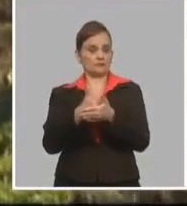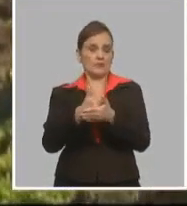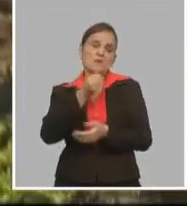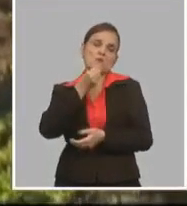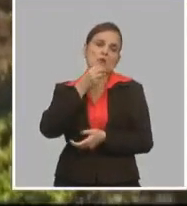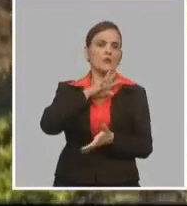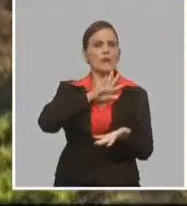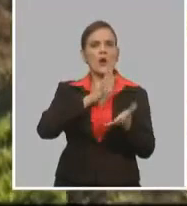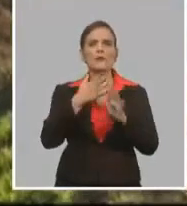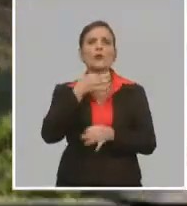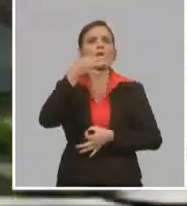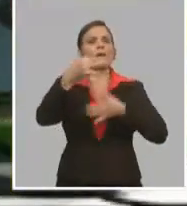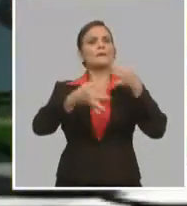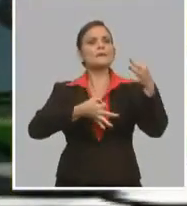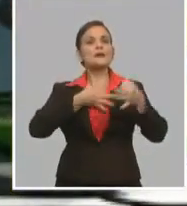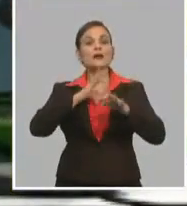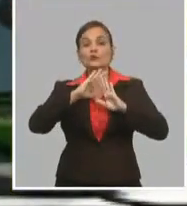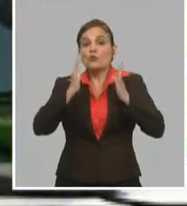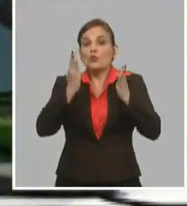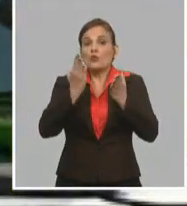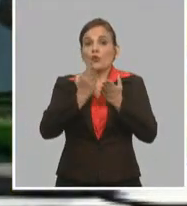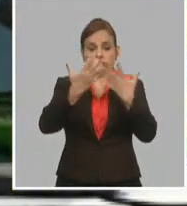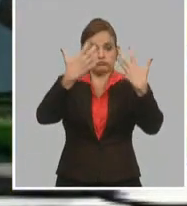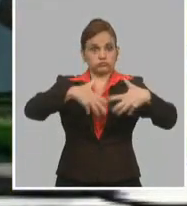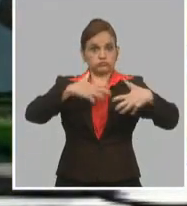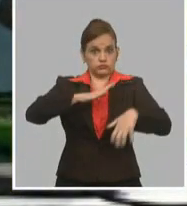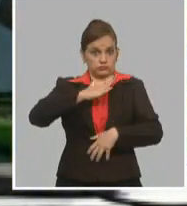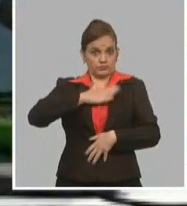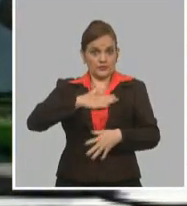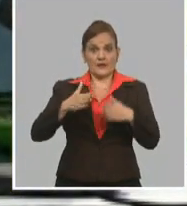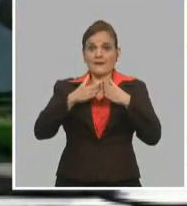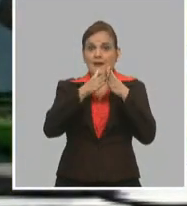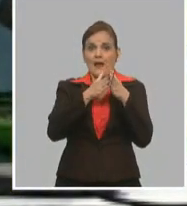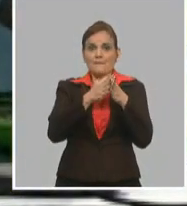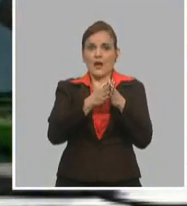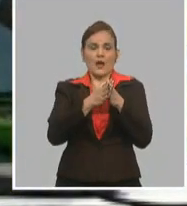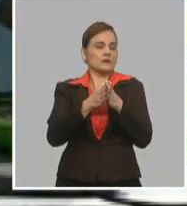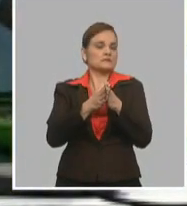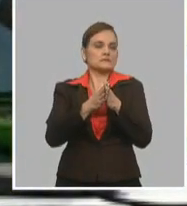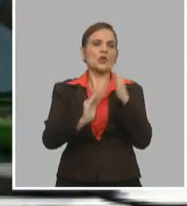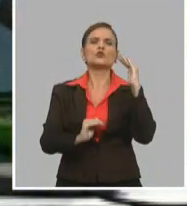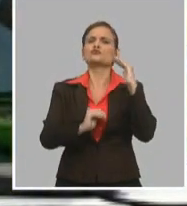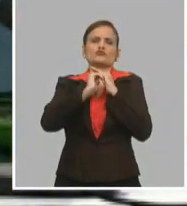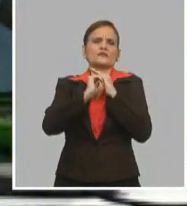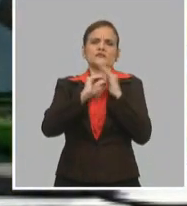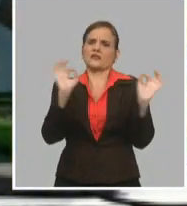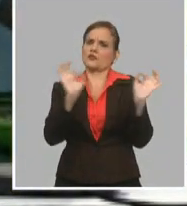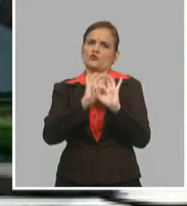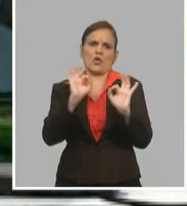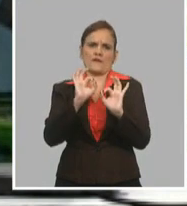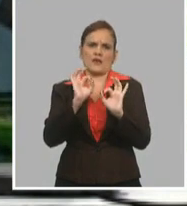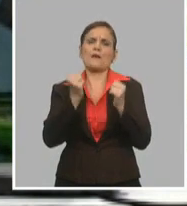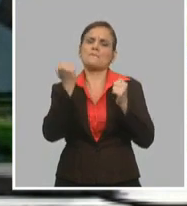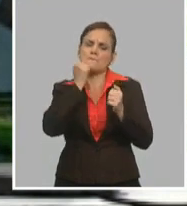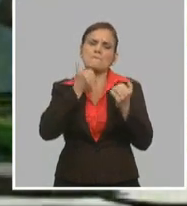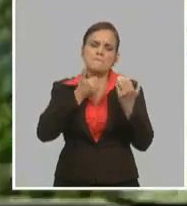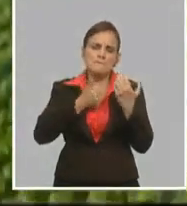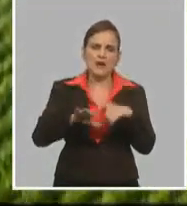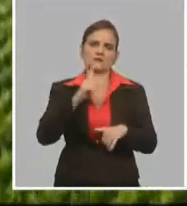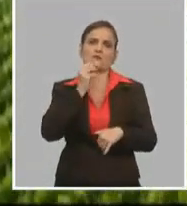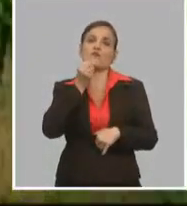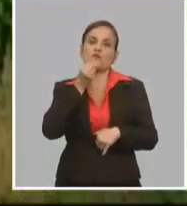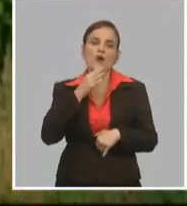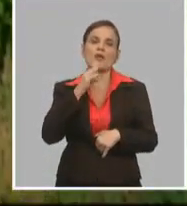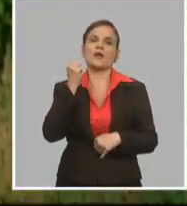nosotros tenemos que decir que todo lo que nosotros estamos produciendo todavía no es suficiente. Que estamos todavía muy lejos de lo que se quiere y de lo que se